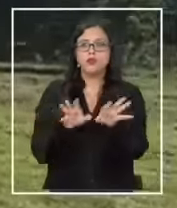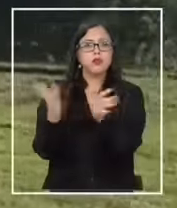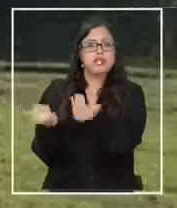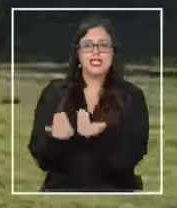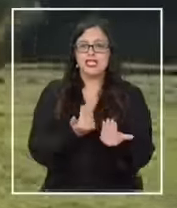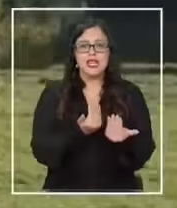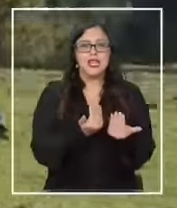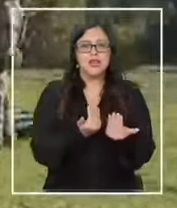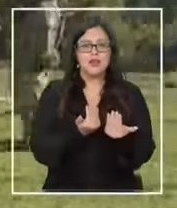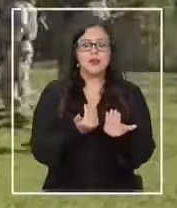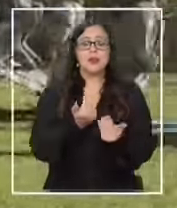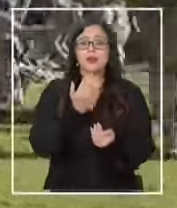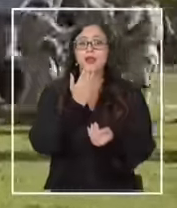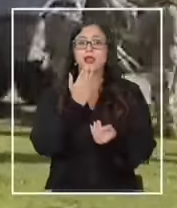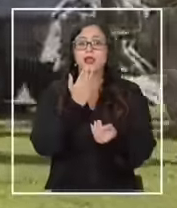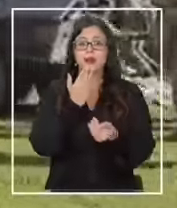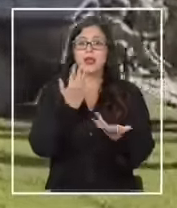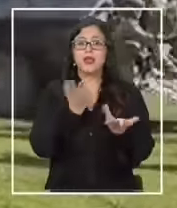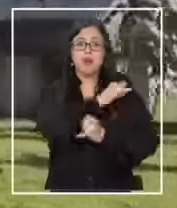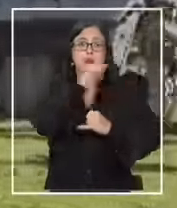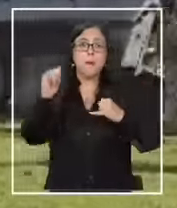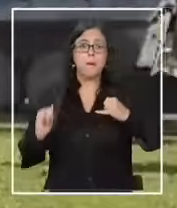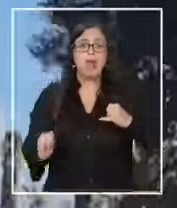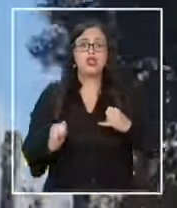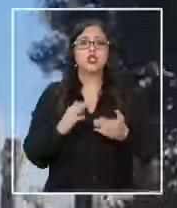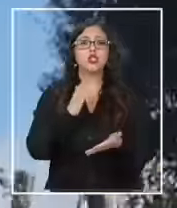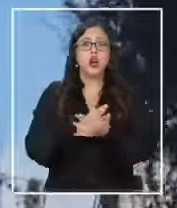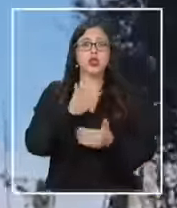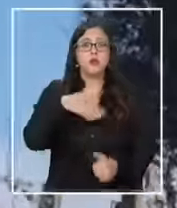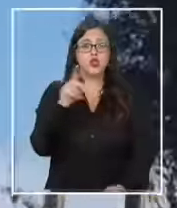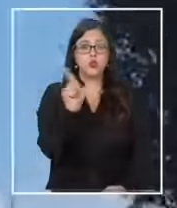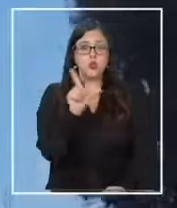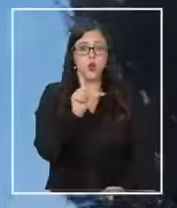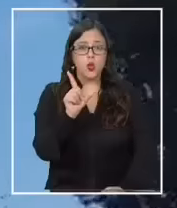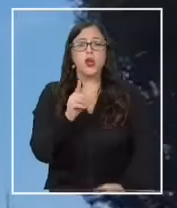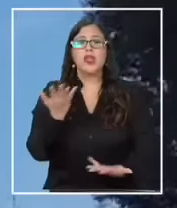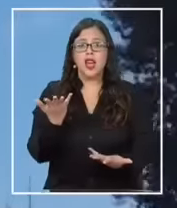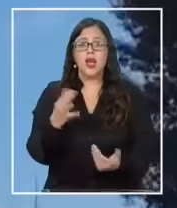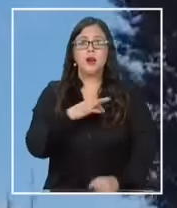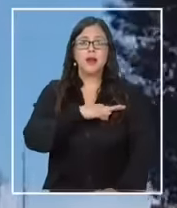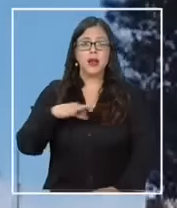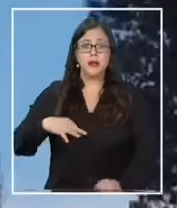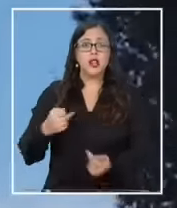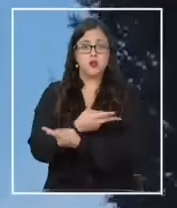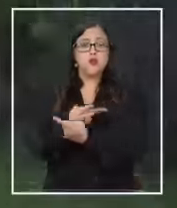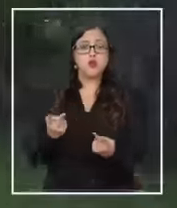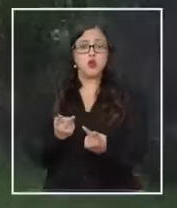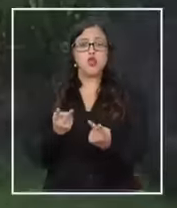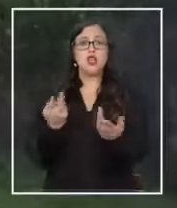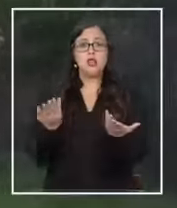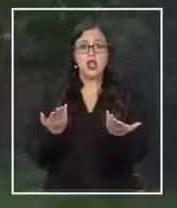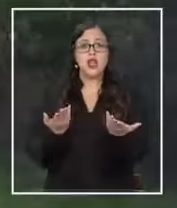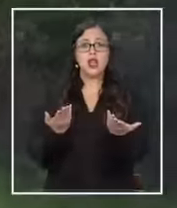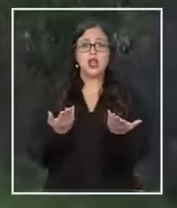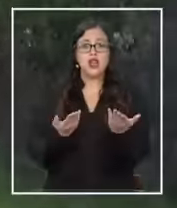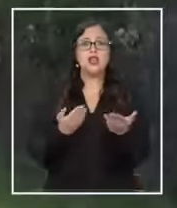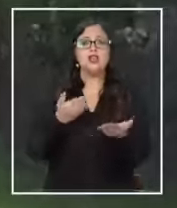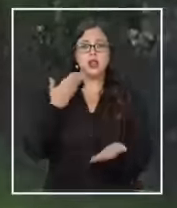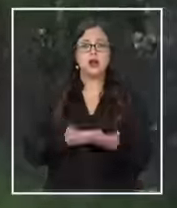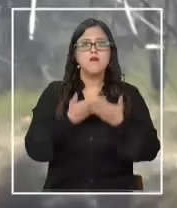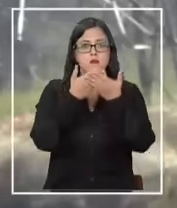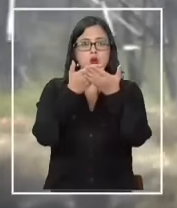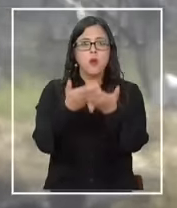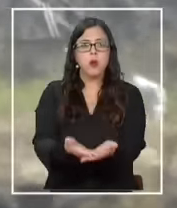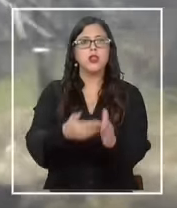necesarios. Además fijaron un plazo hasta el día lunes para que el propio Ministerio Público entregue sus propuestas